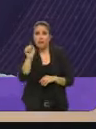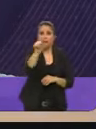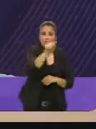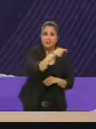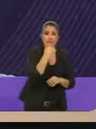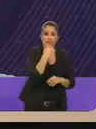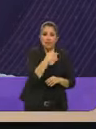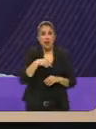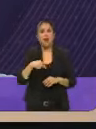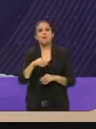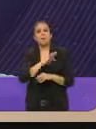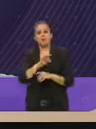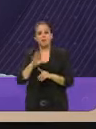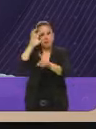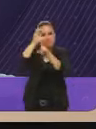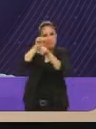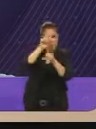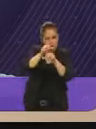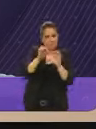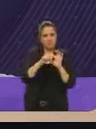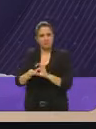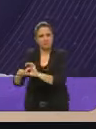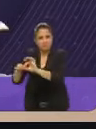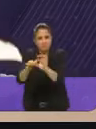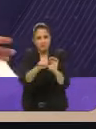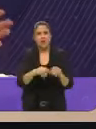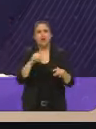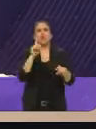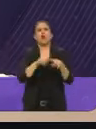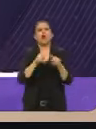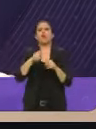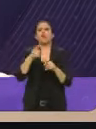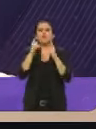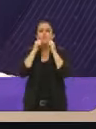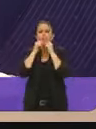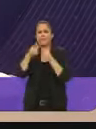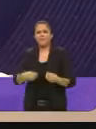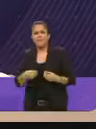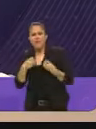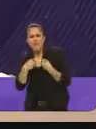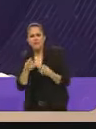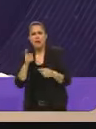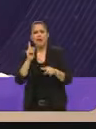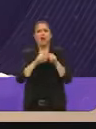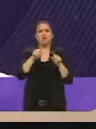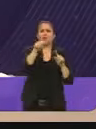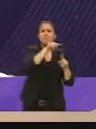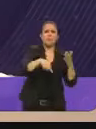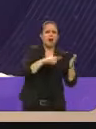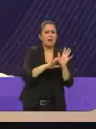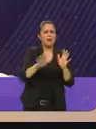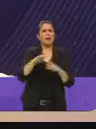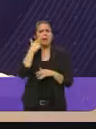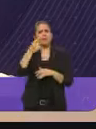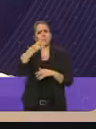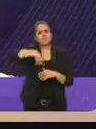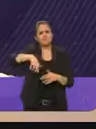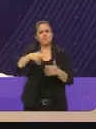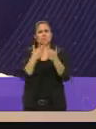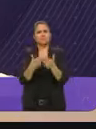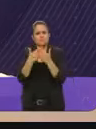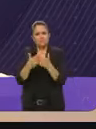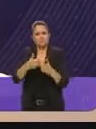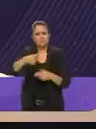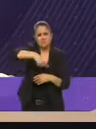logre sin importar donde vivas de donde seas queremos una ciudad próspera en la que nadie se quede